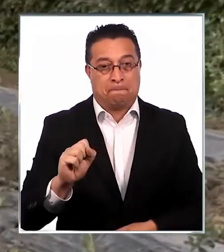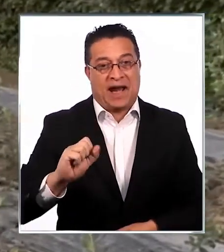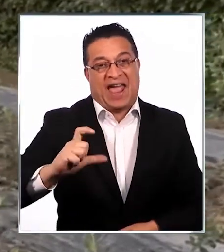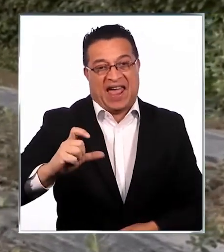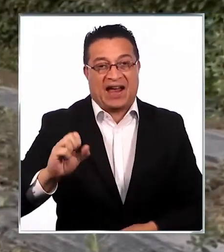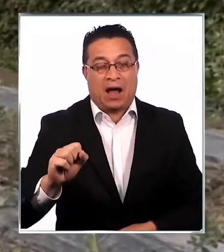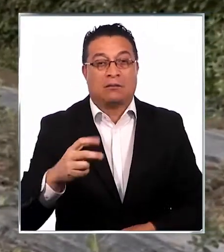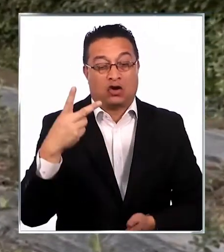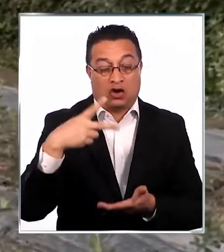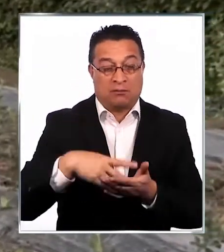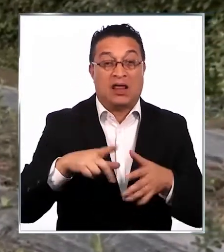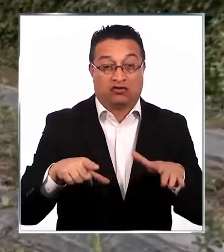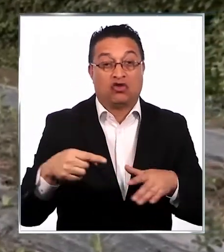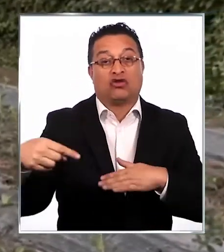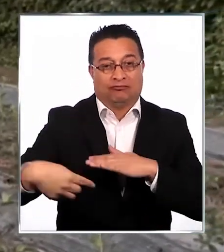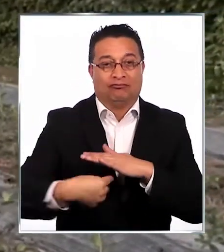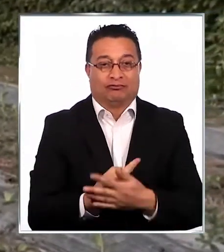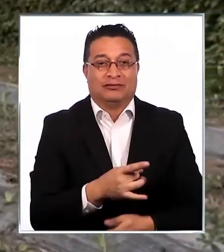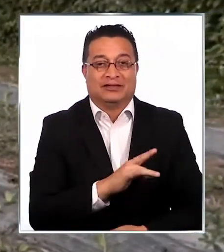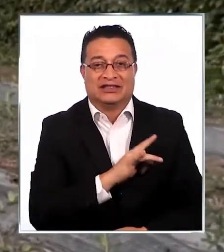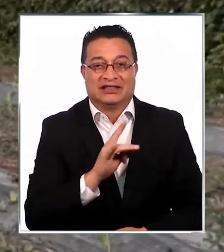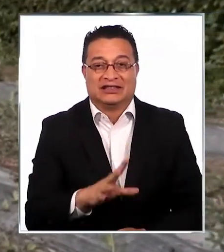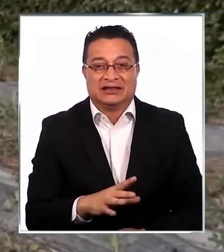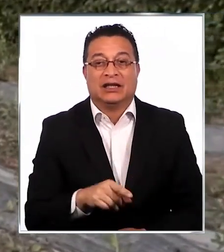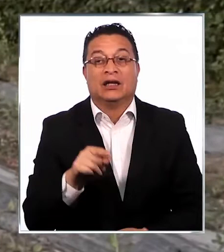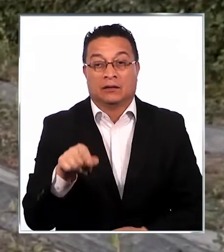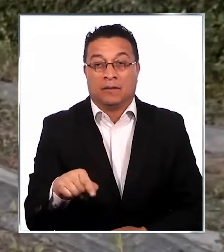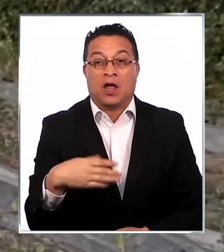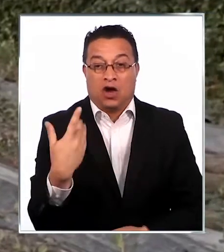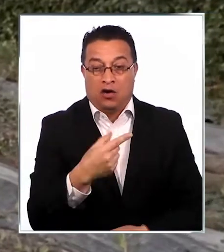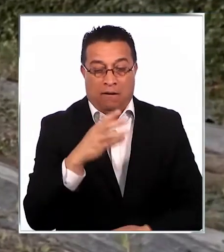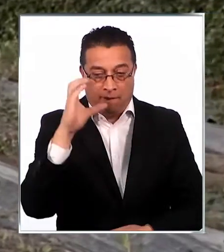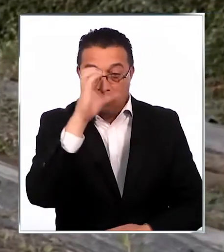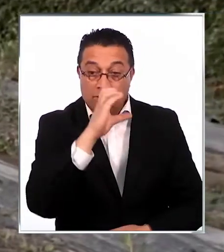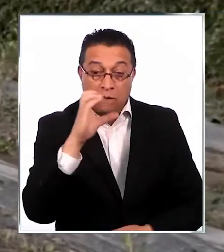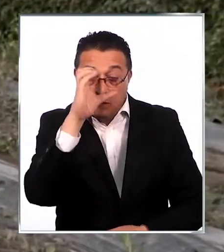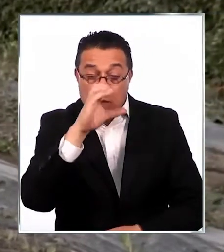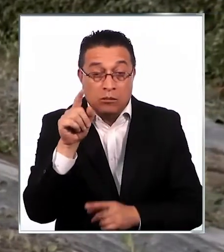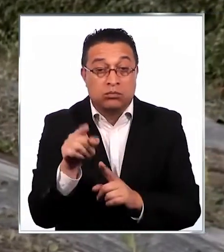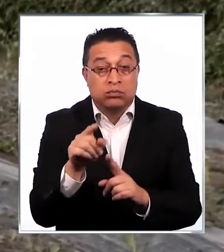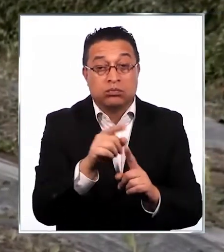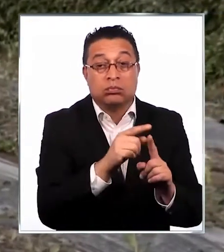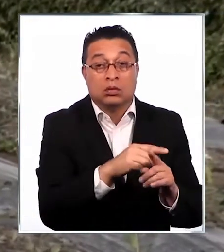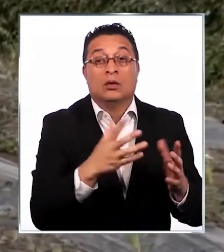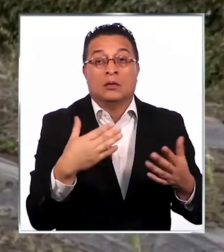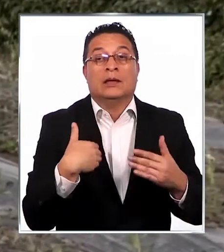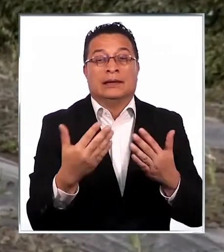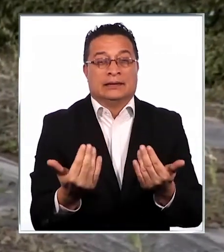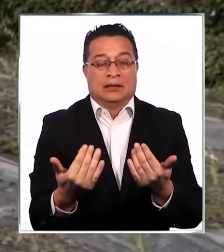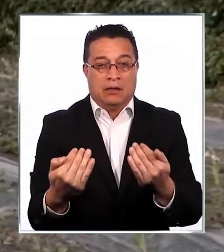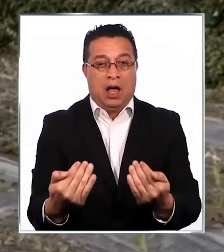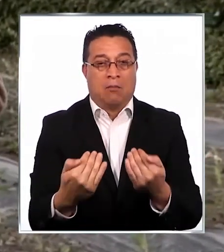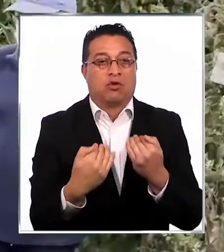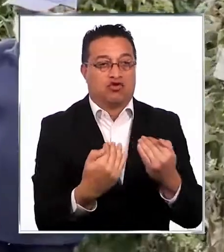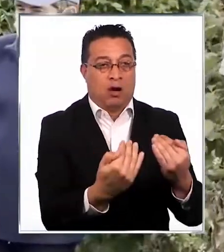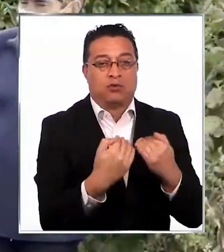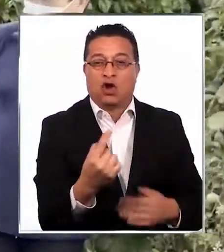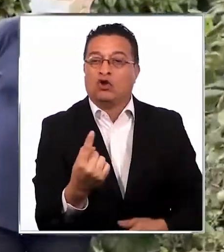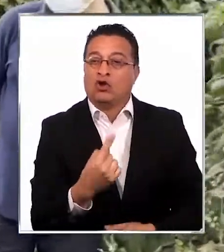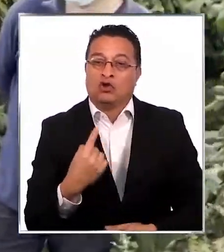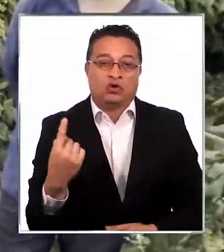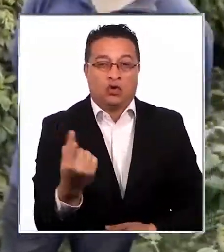desde el año 2017 en nuestro país. La estamos buscando controlar, pero necesitamos el apoyo de todos.